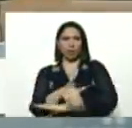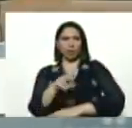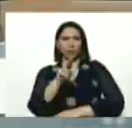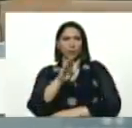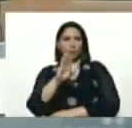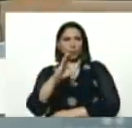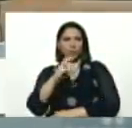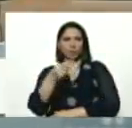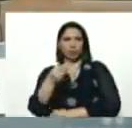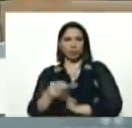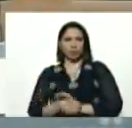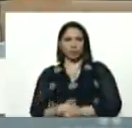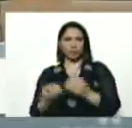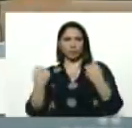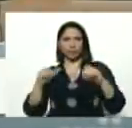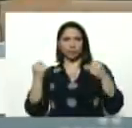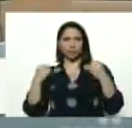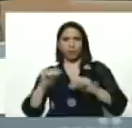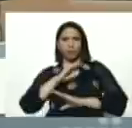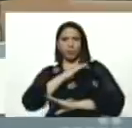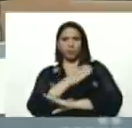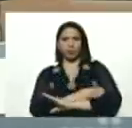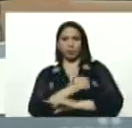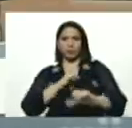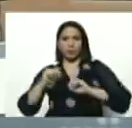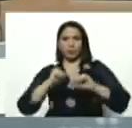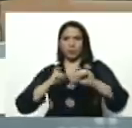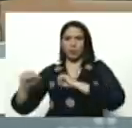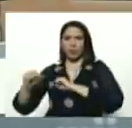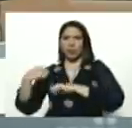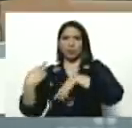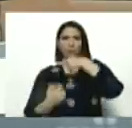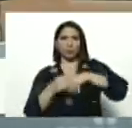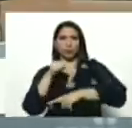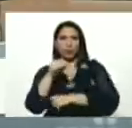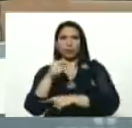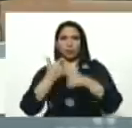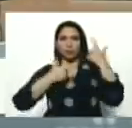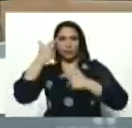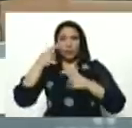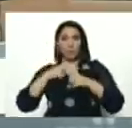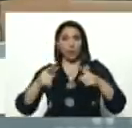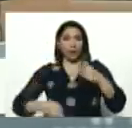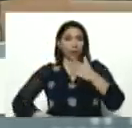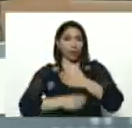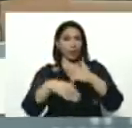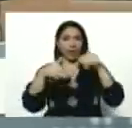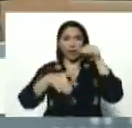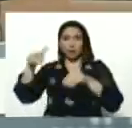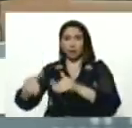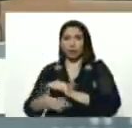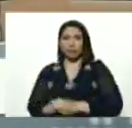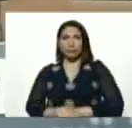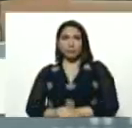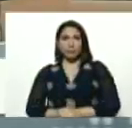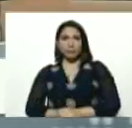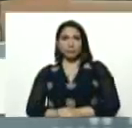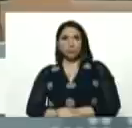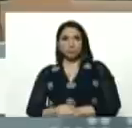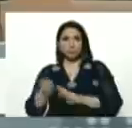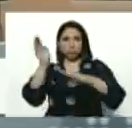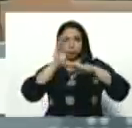vamos a preparar, la poderosa maquinaria, revolucionaria del chavismo, para ir a esas elecciones, y con